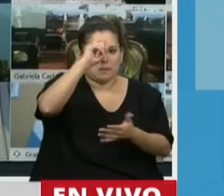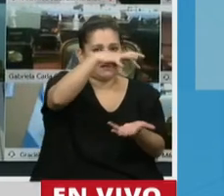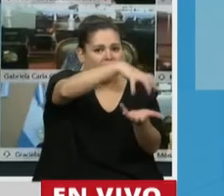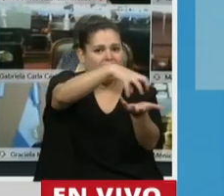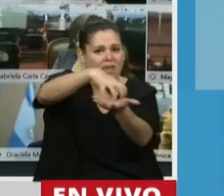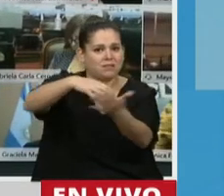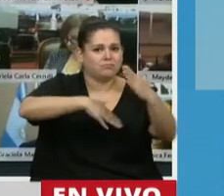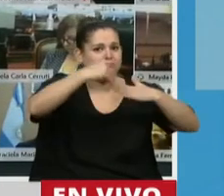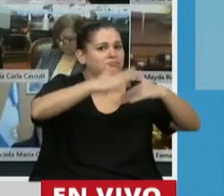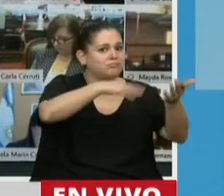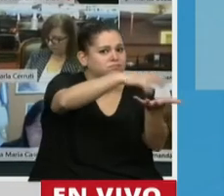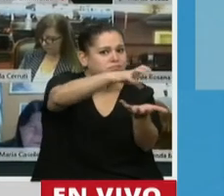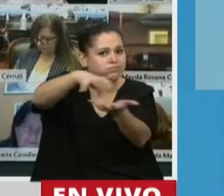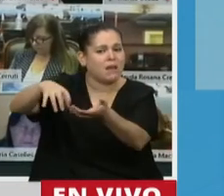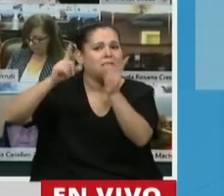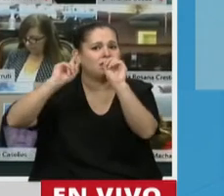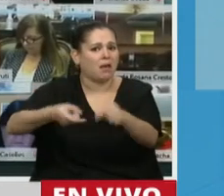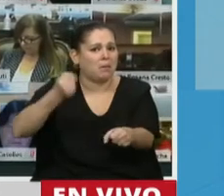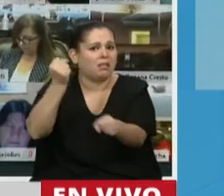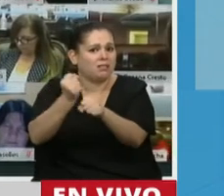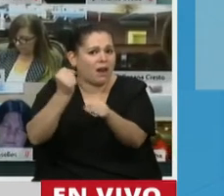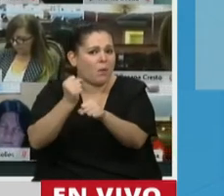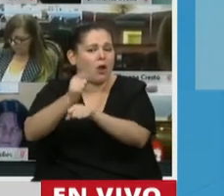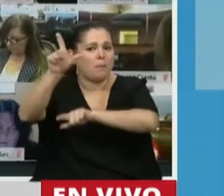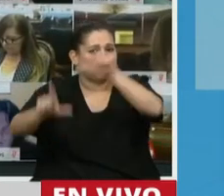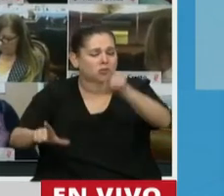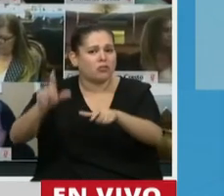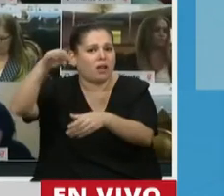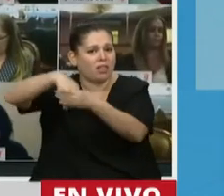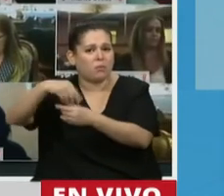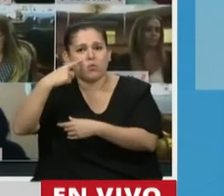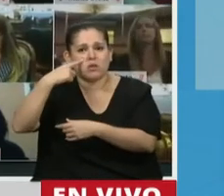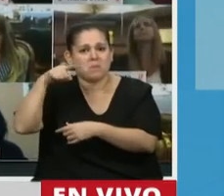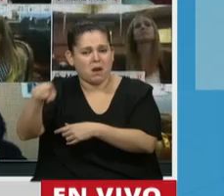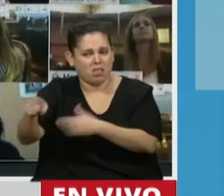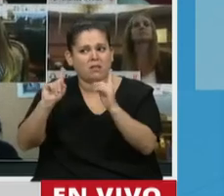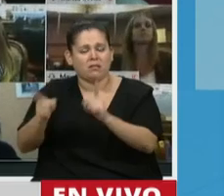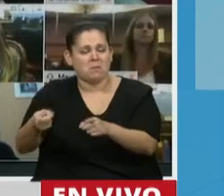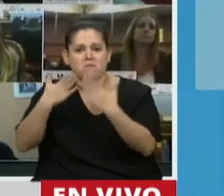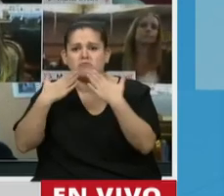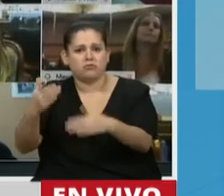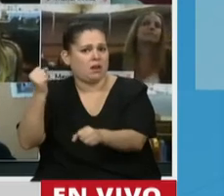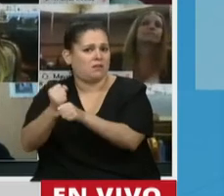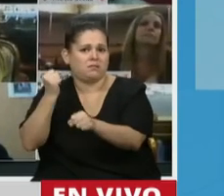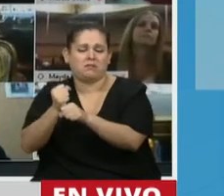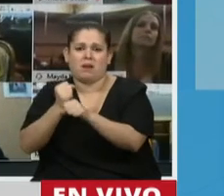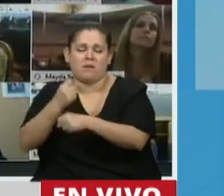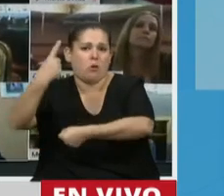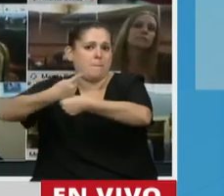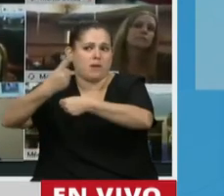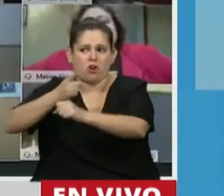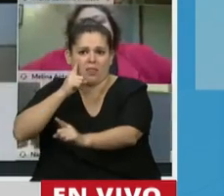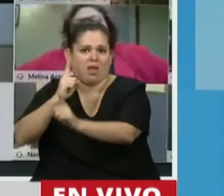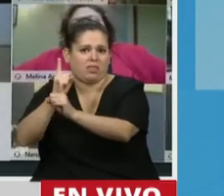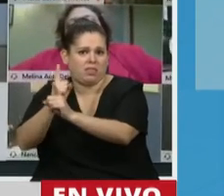el trabajo tan duro de los agentes municipales que es el primer eslabón y la primera ventanilla del Estado, acompañando